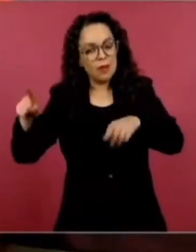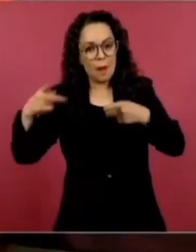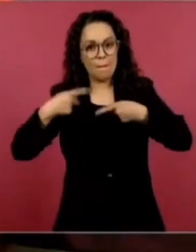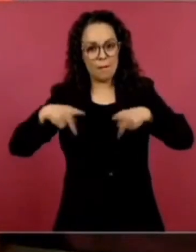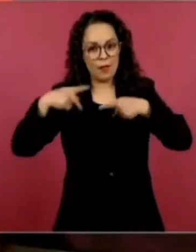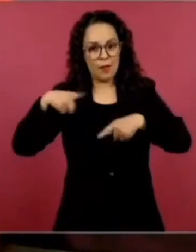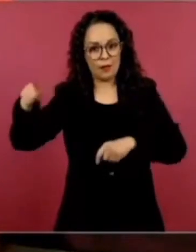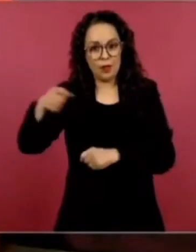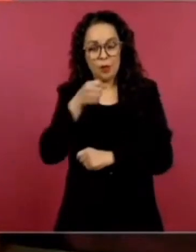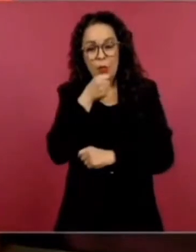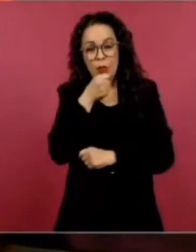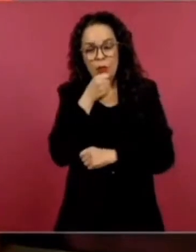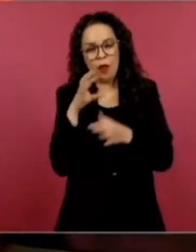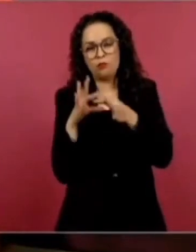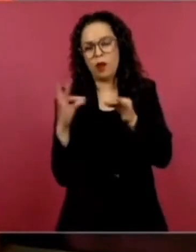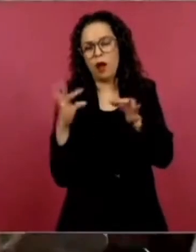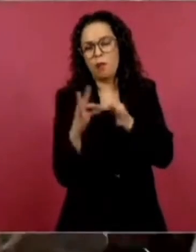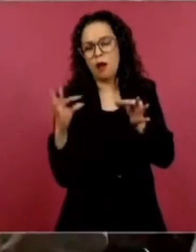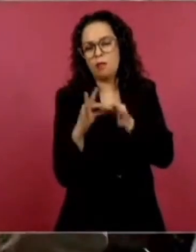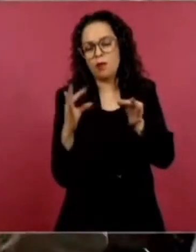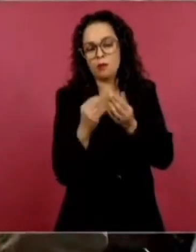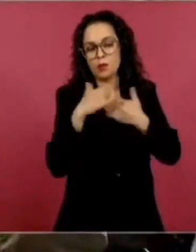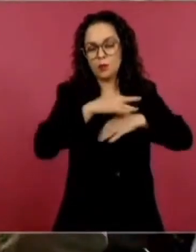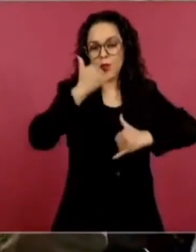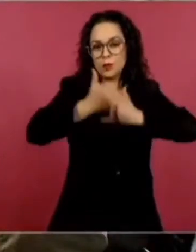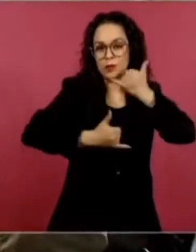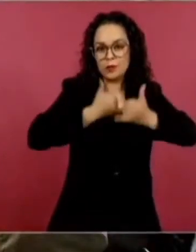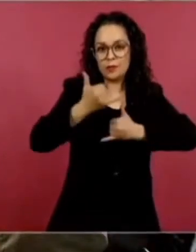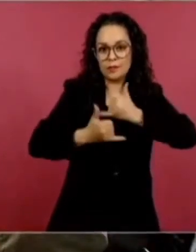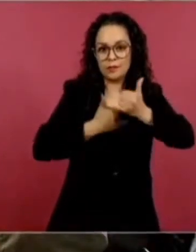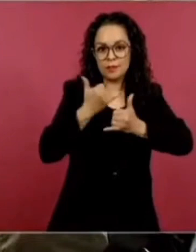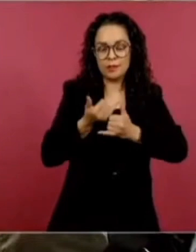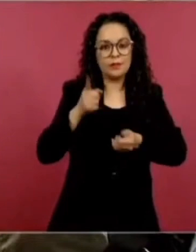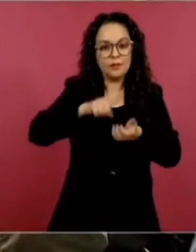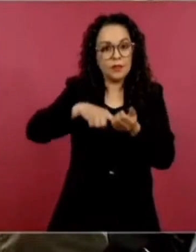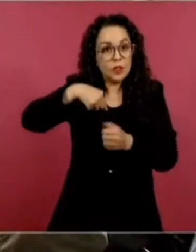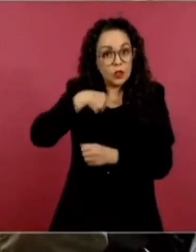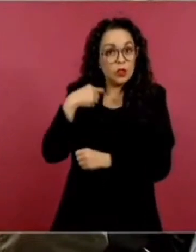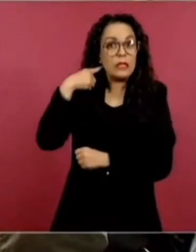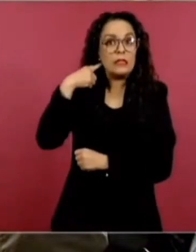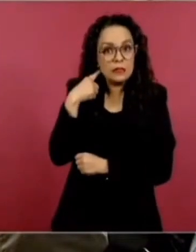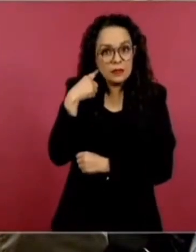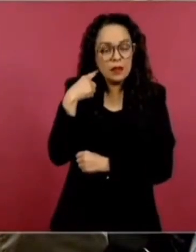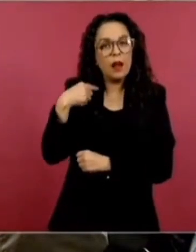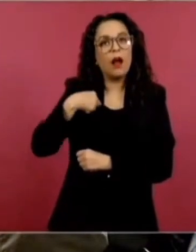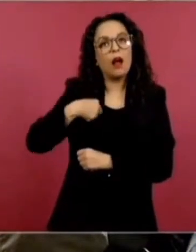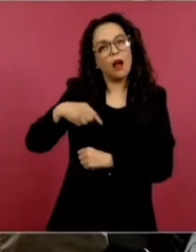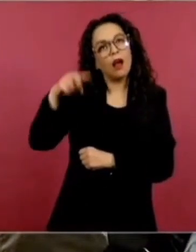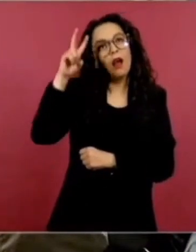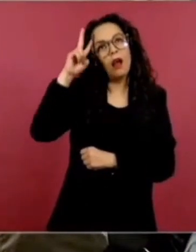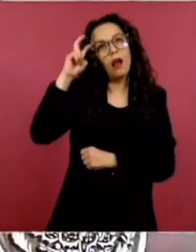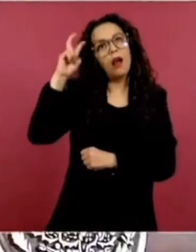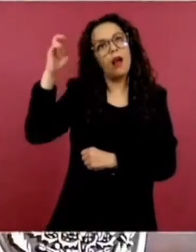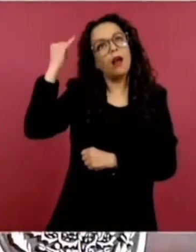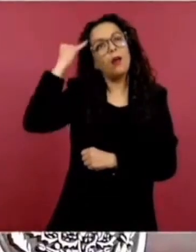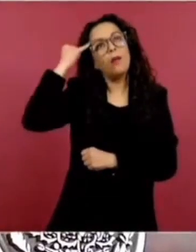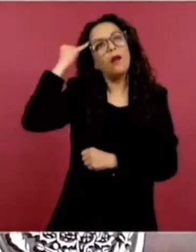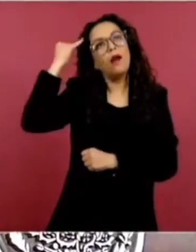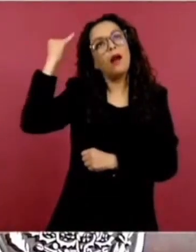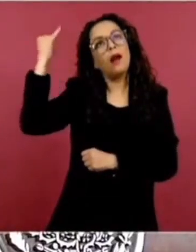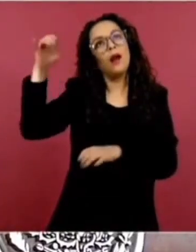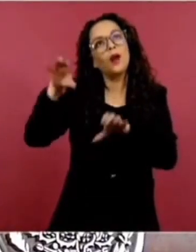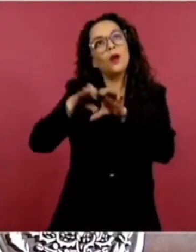Porque uno imaginaba, ¿no? No es lo mismo estar viendo la imagen en la televisión que estar imaginando.